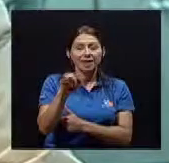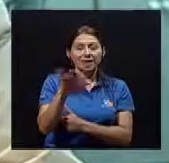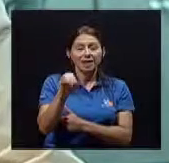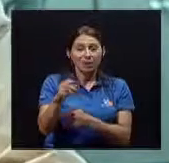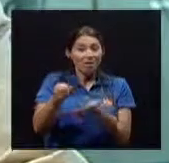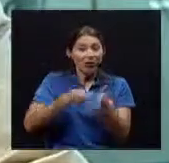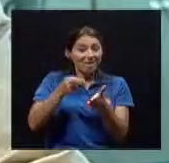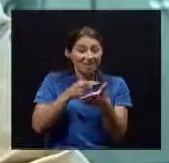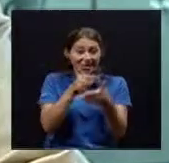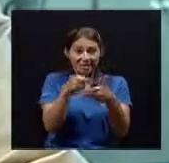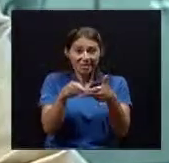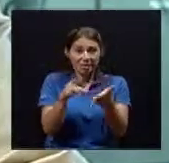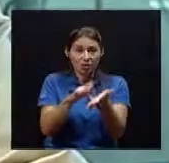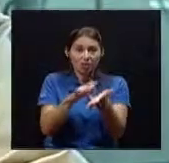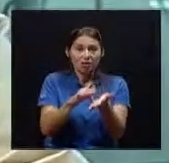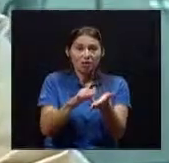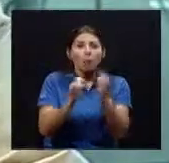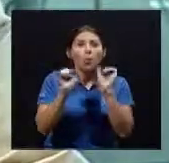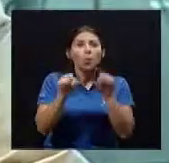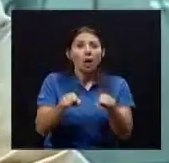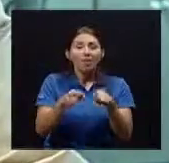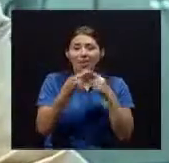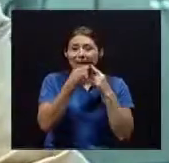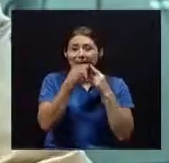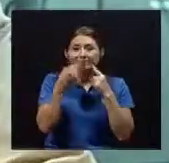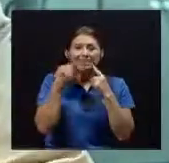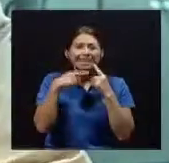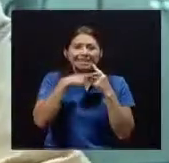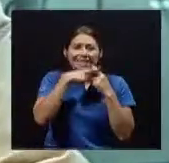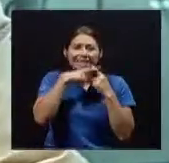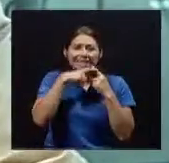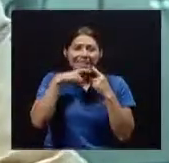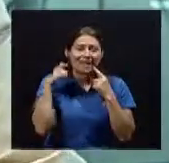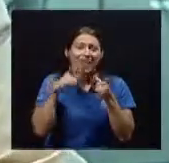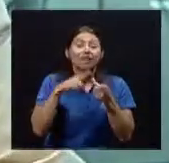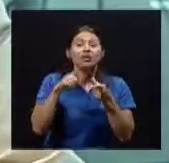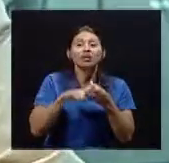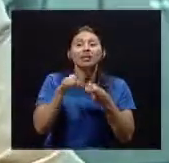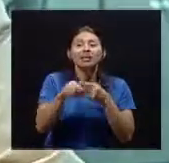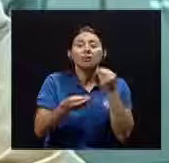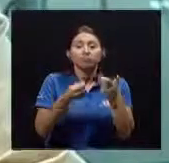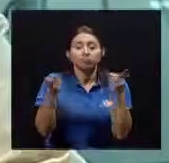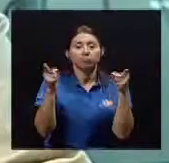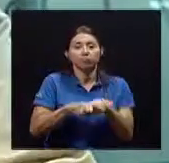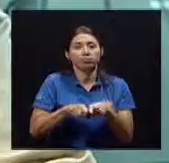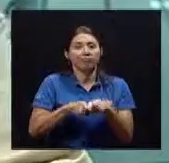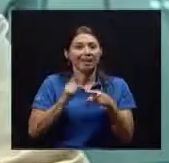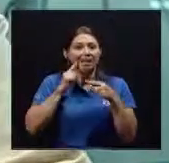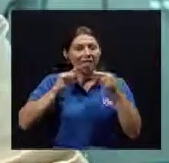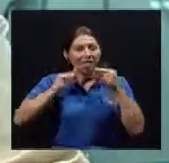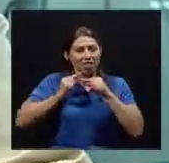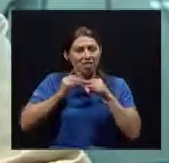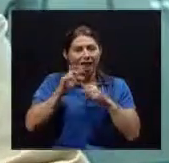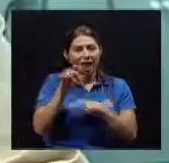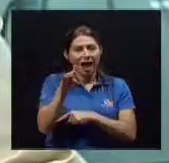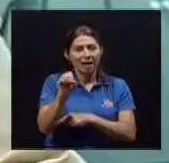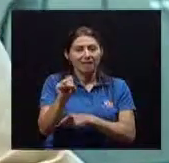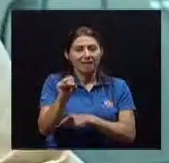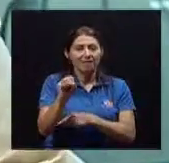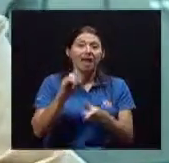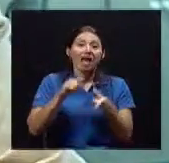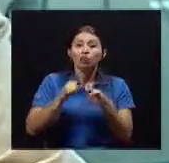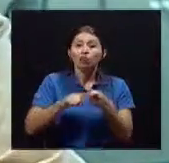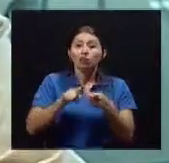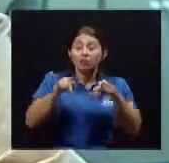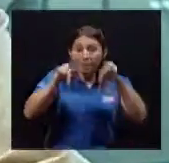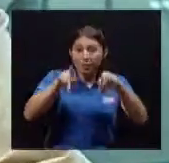Orales Eso es un ambiente Favorable Para el desarrollo De las caries Entonces Una persona Que tiene boca